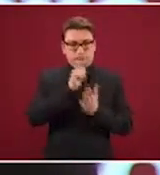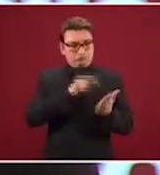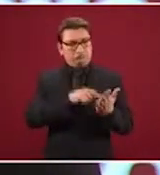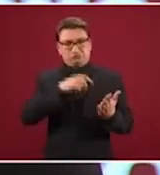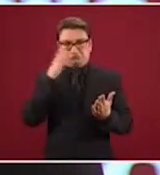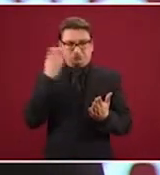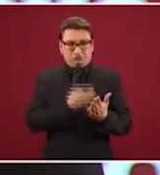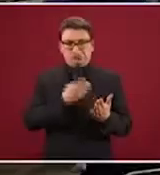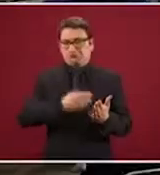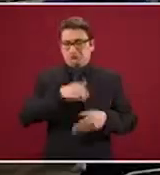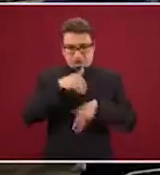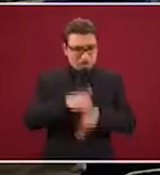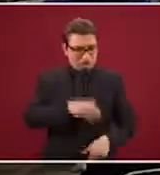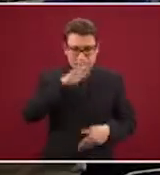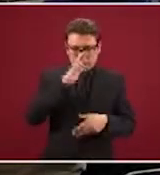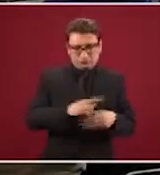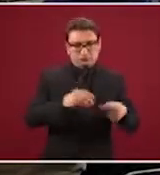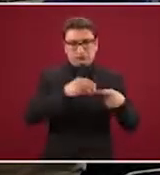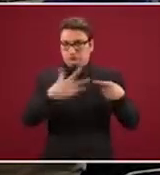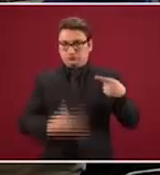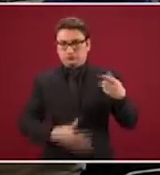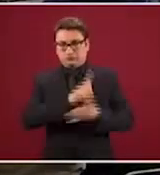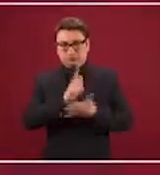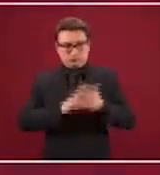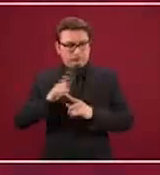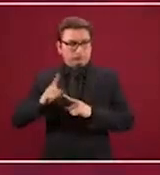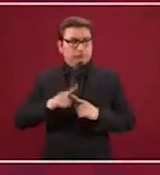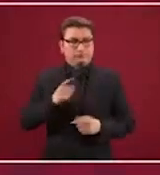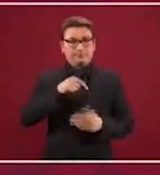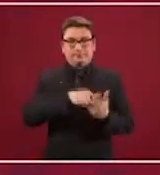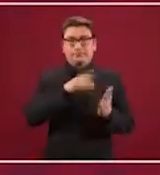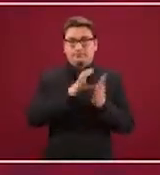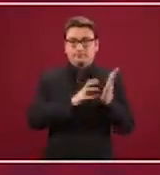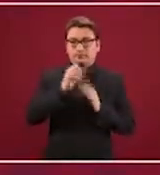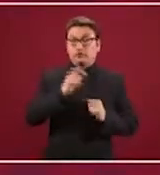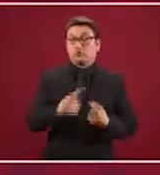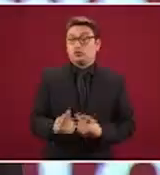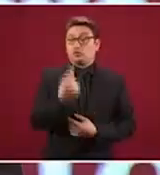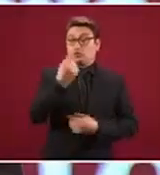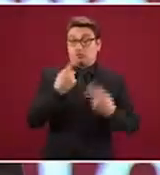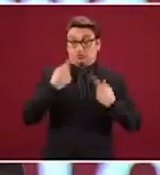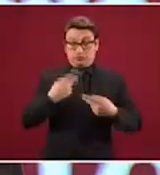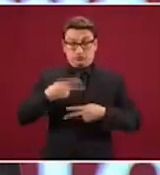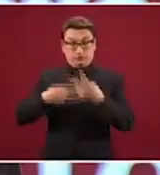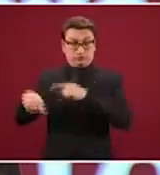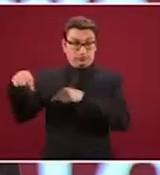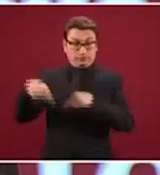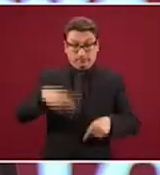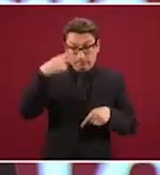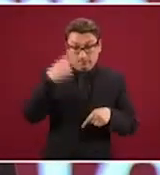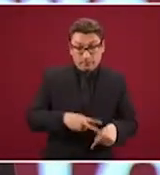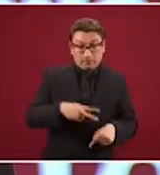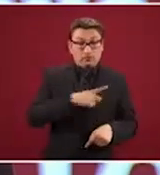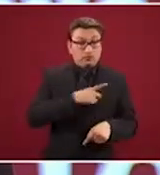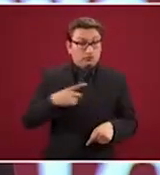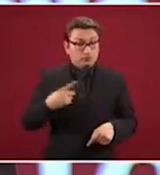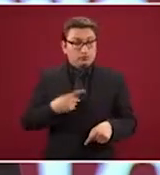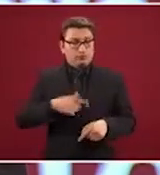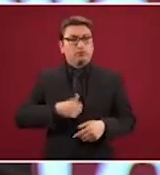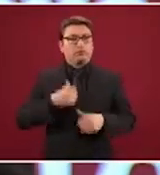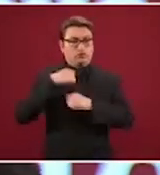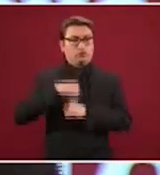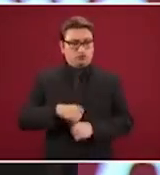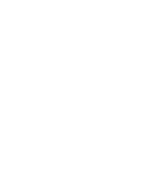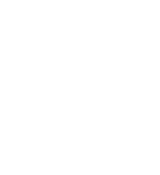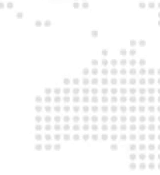que de ella mandan, y ahí dice claramente nuestra ley, persona que llega a México tiene que registrarse ante la autoridad y